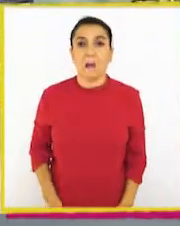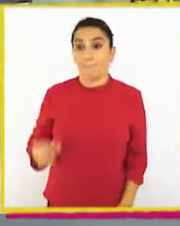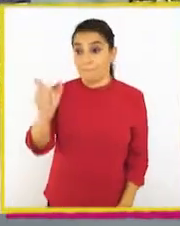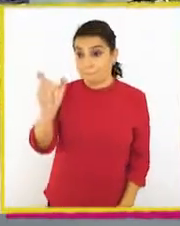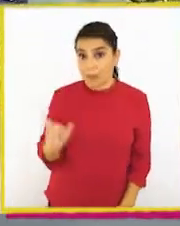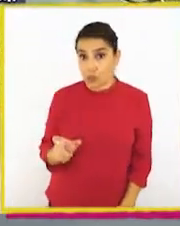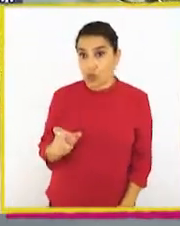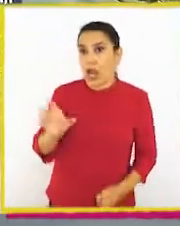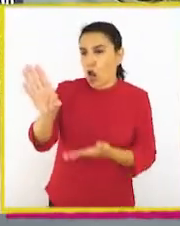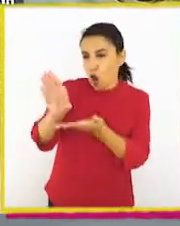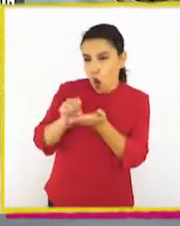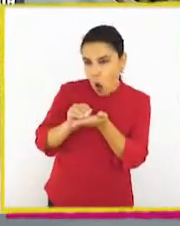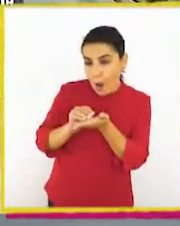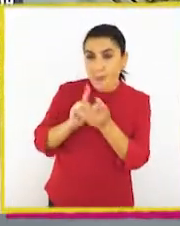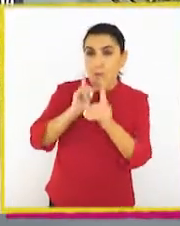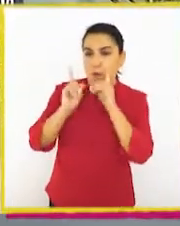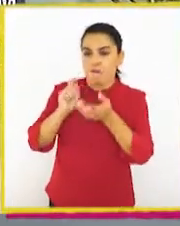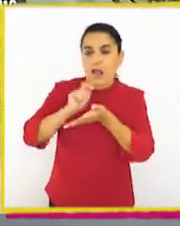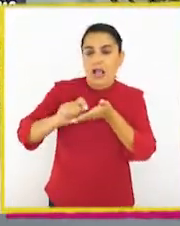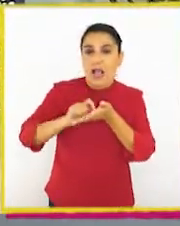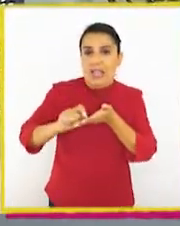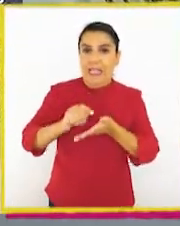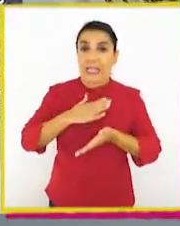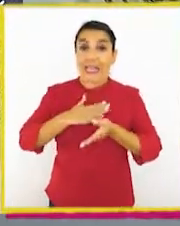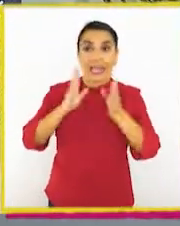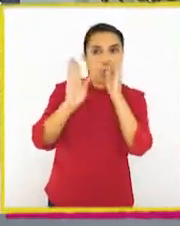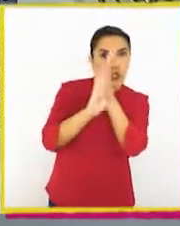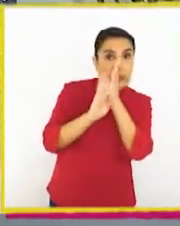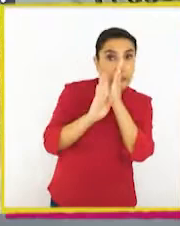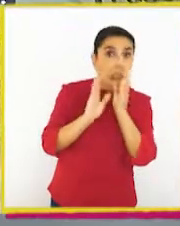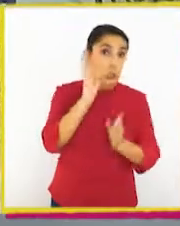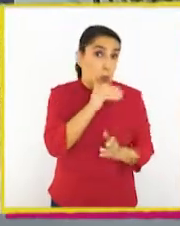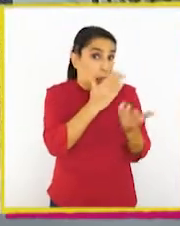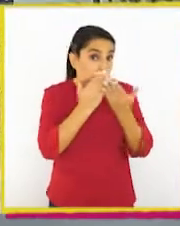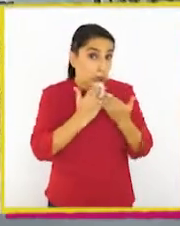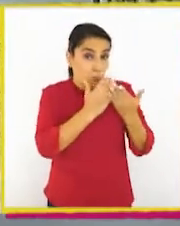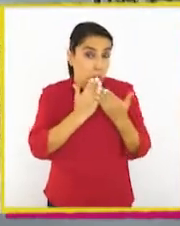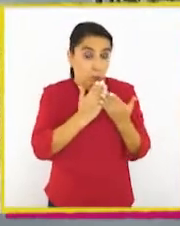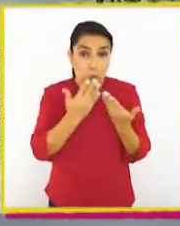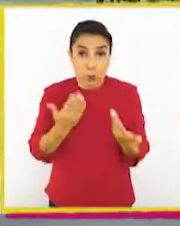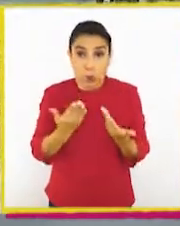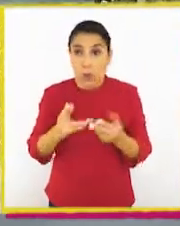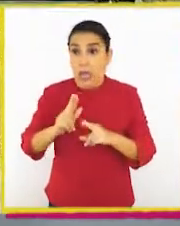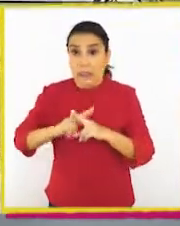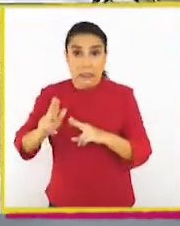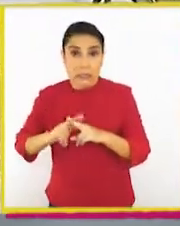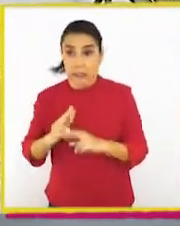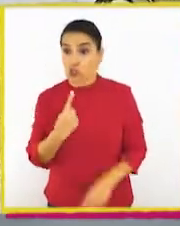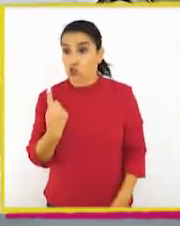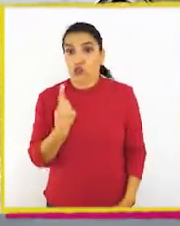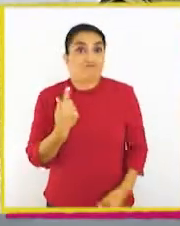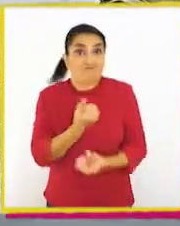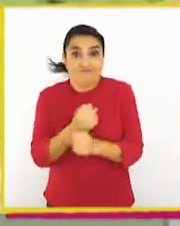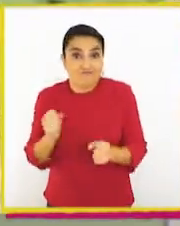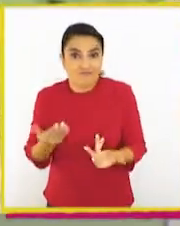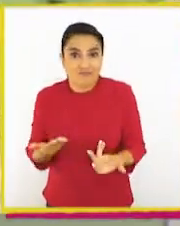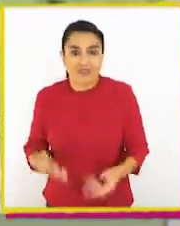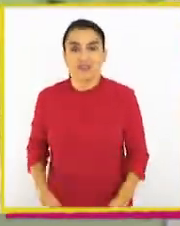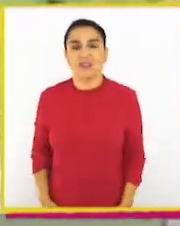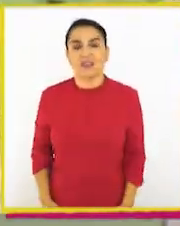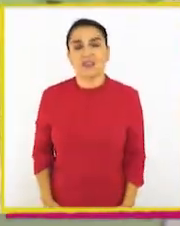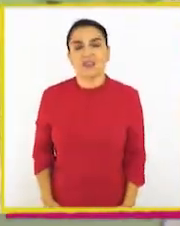persona que copia en un examen quiere ocultar que no estudió. Ni se preparó para realizarlo por sí solo.